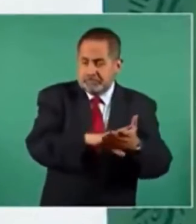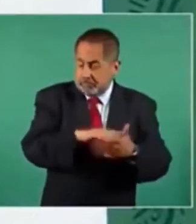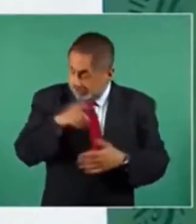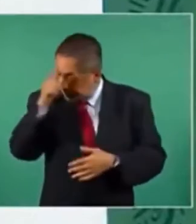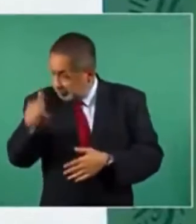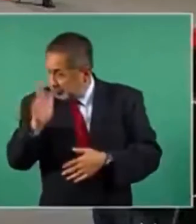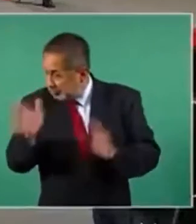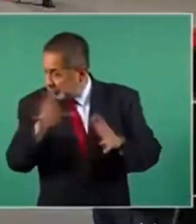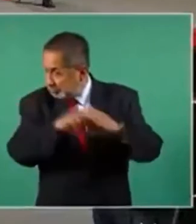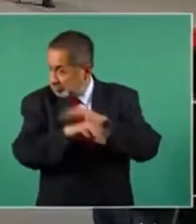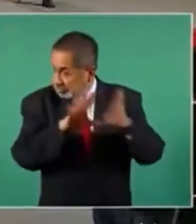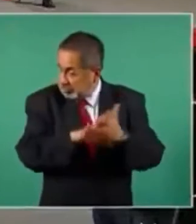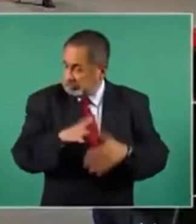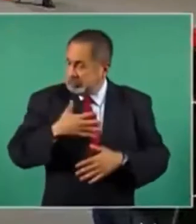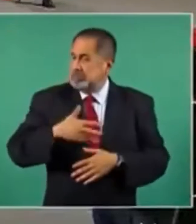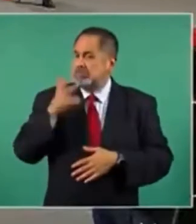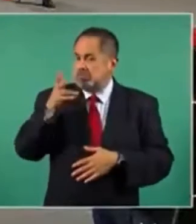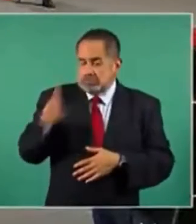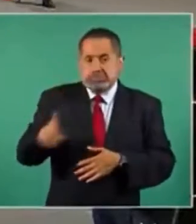cárcel.